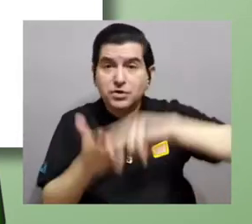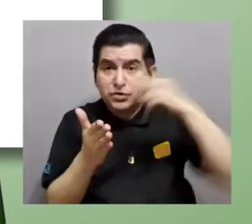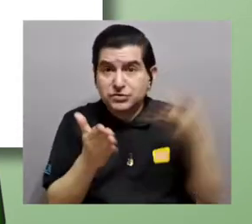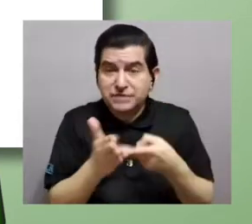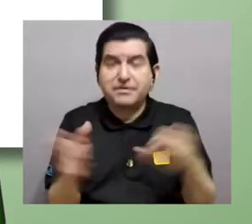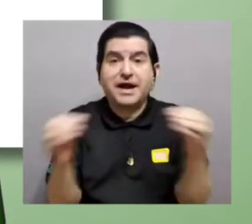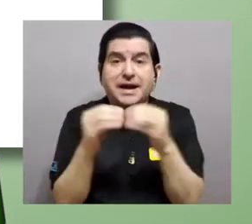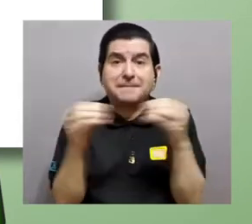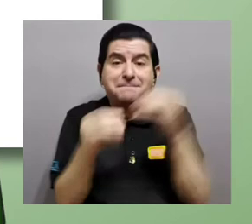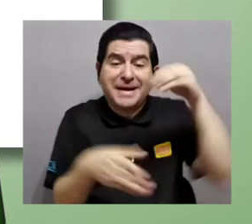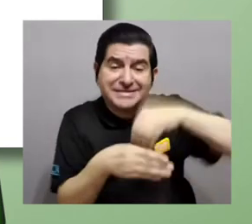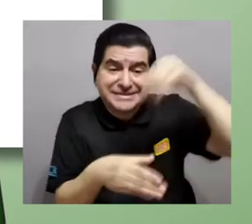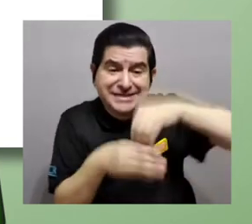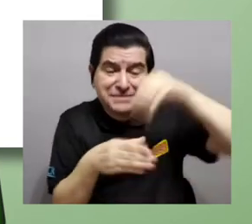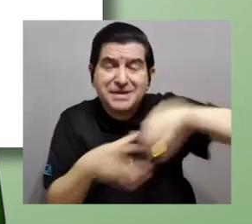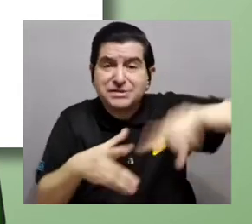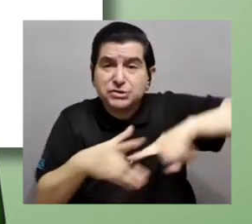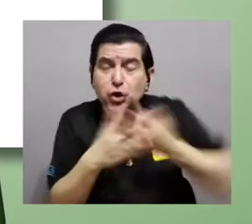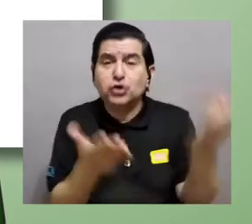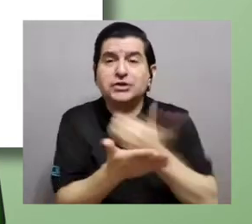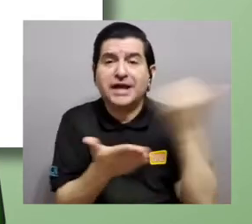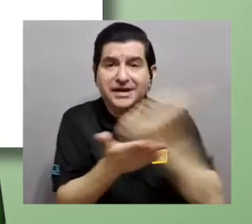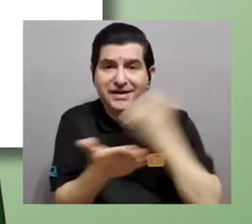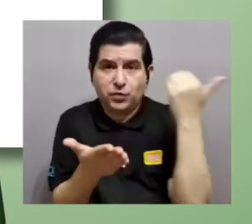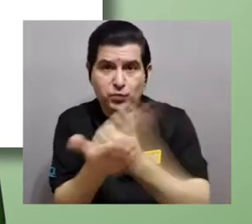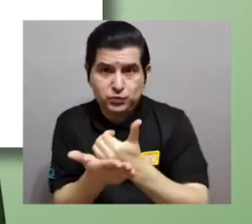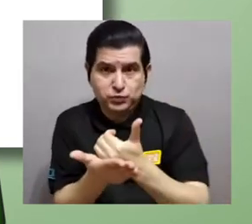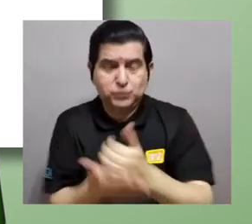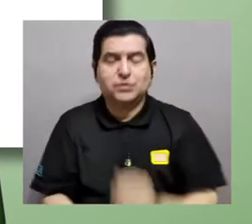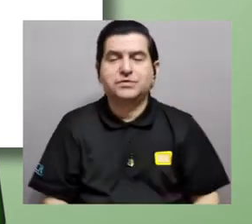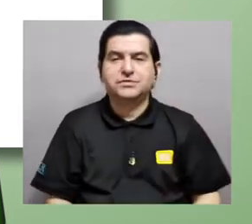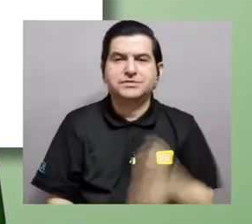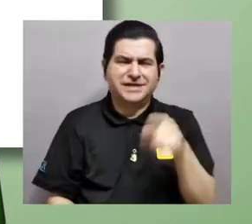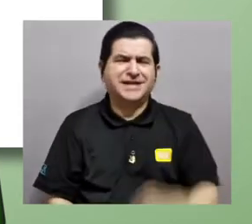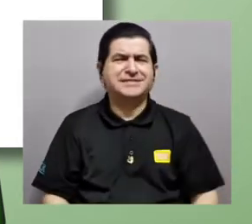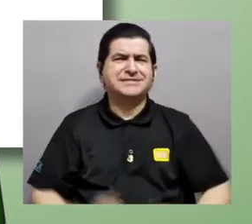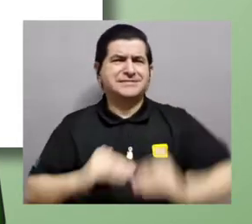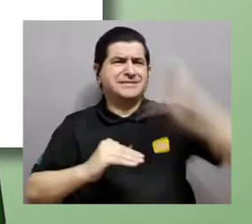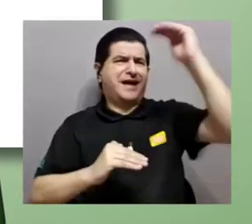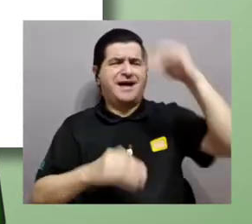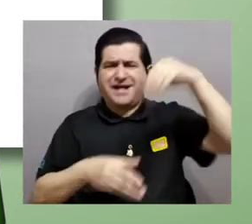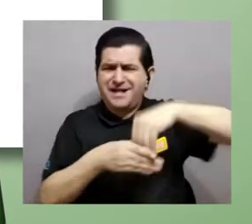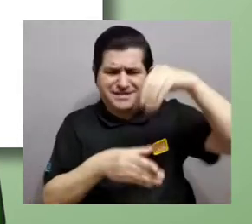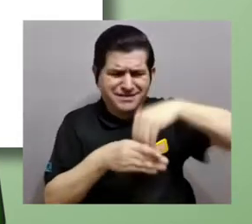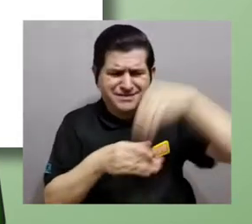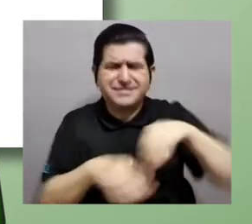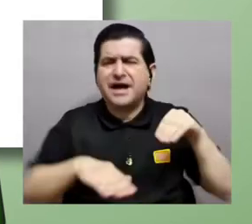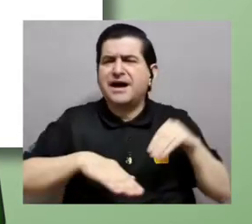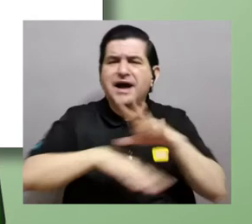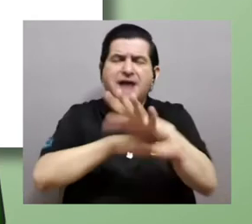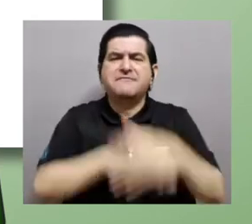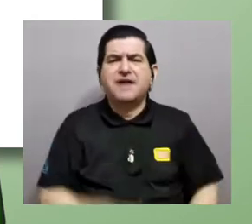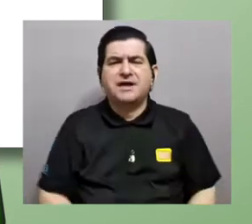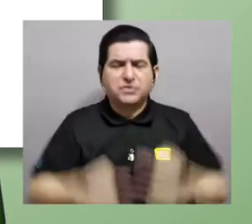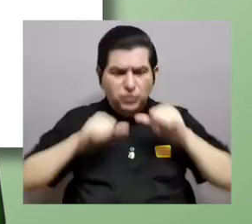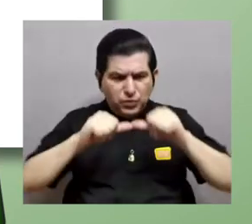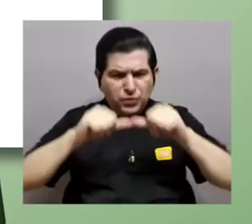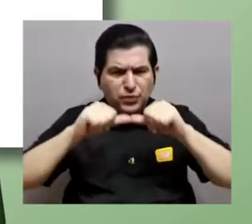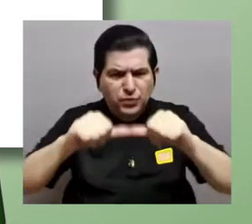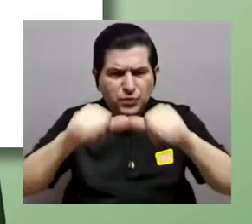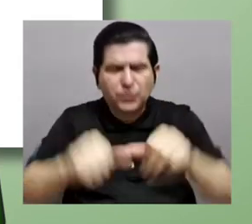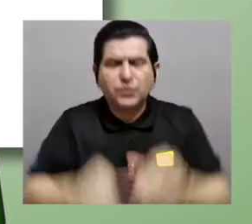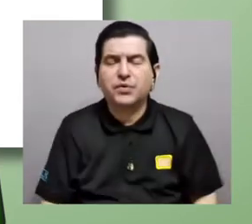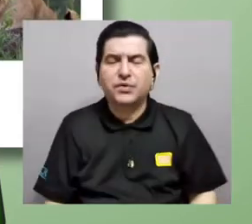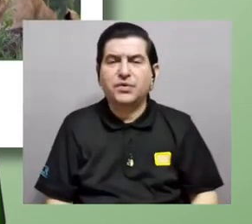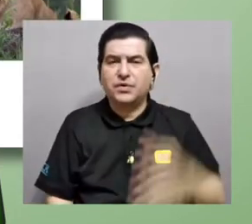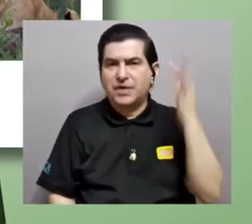mayor inversión inicial en recursos. Y esa alta inversión inicial genera un efecto dominó en el que las hembras